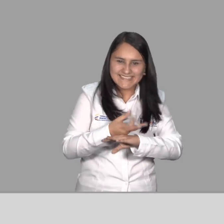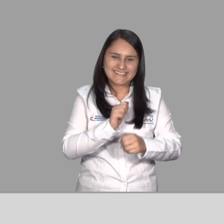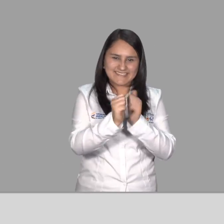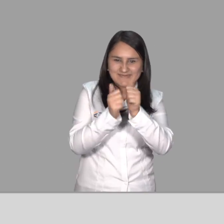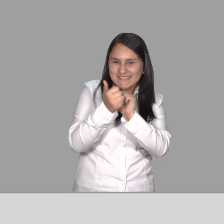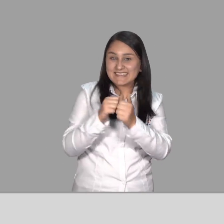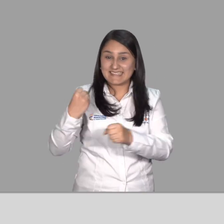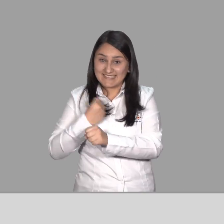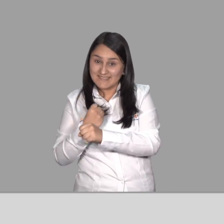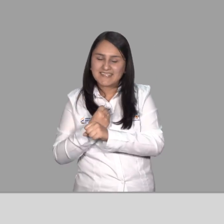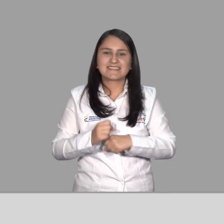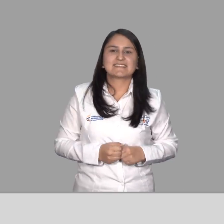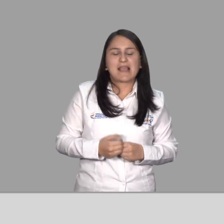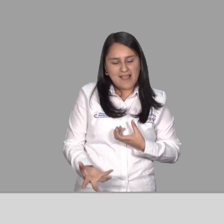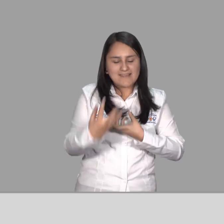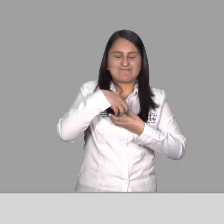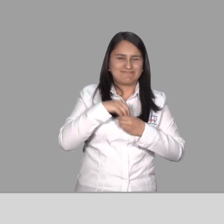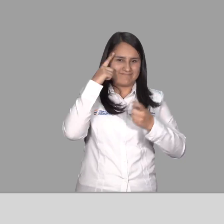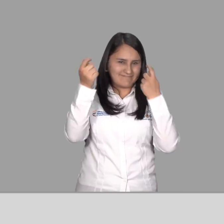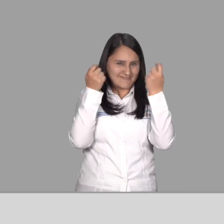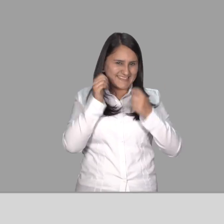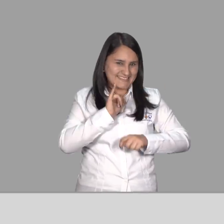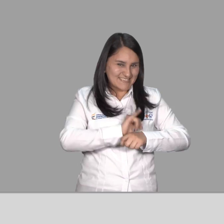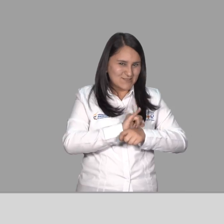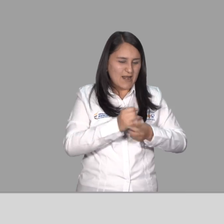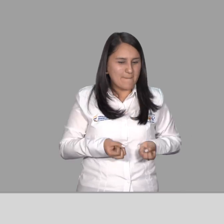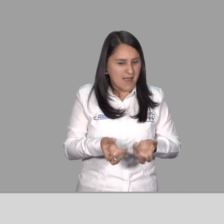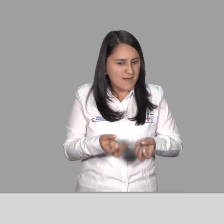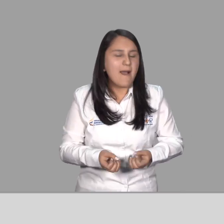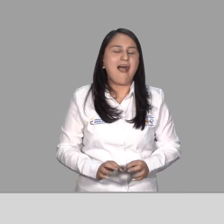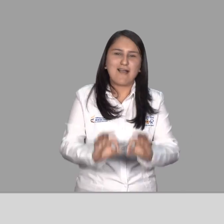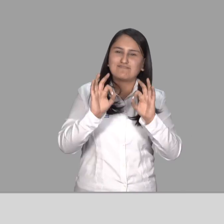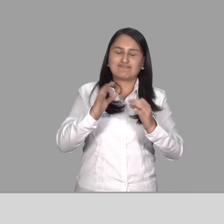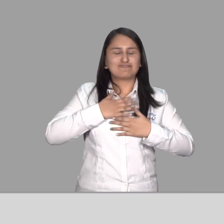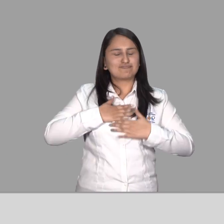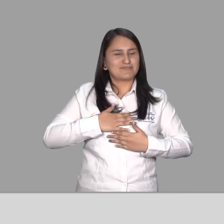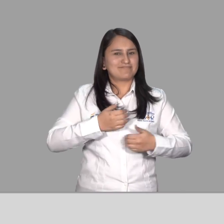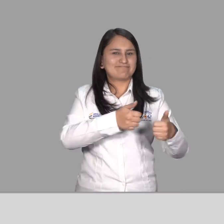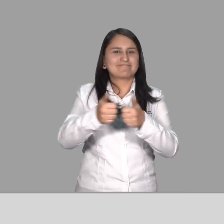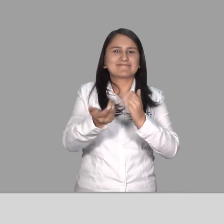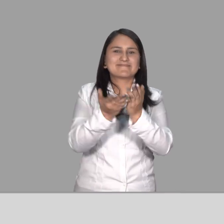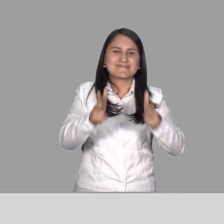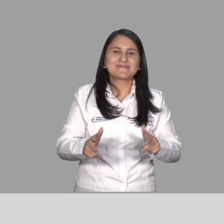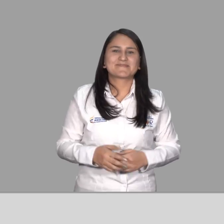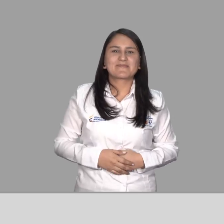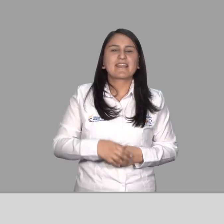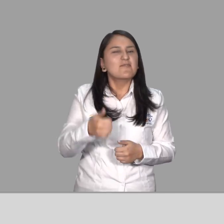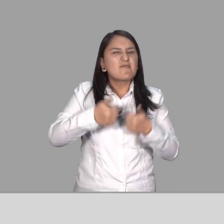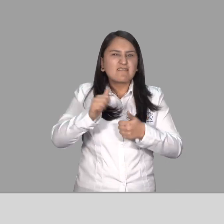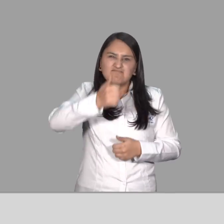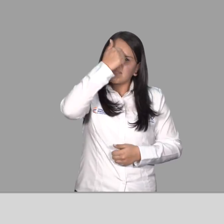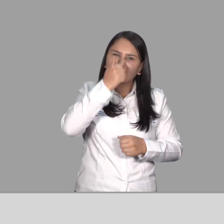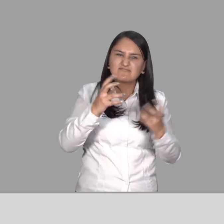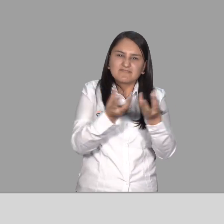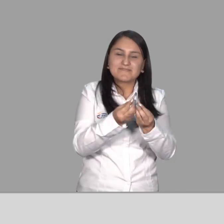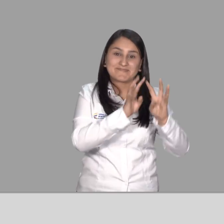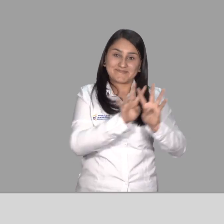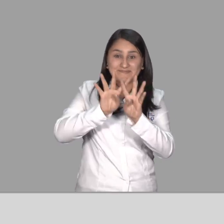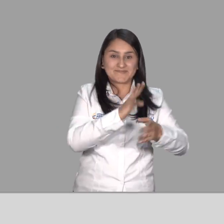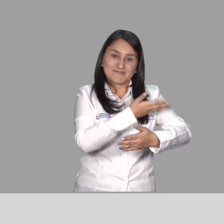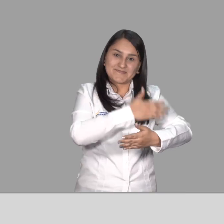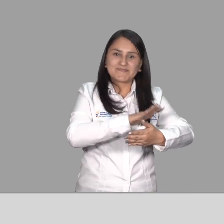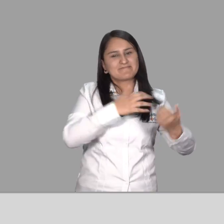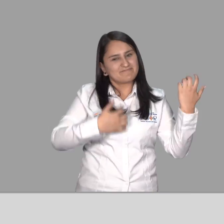competencias artísticas, deportivas y laborales Hacen parte de las estrategias para garantizar el bienestar de los estudiantes Se